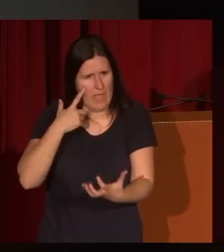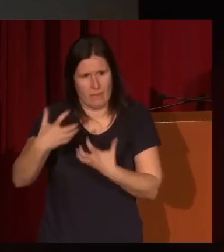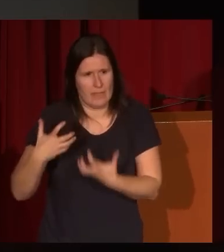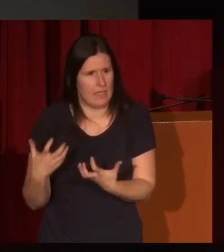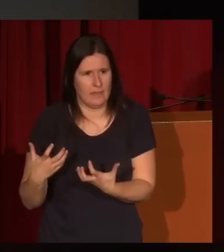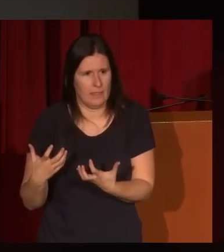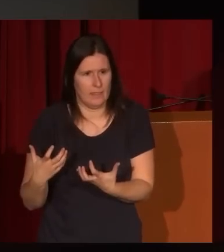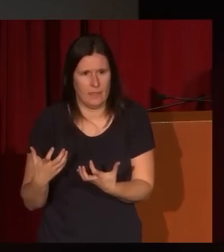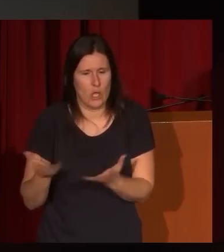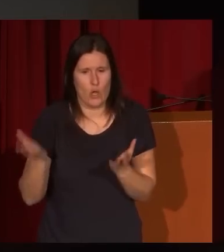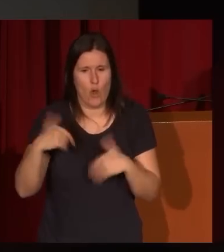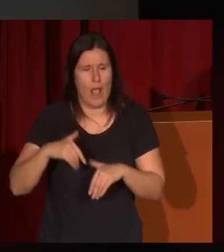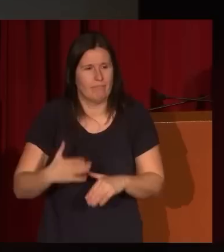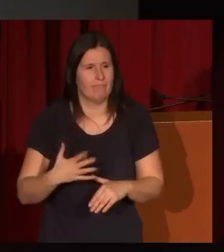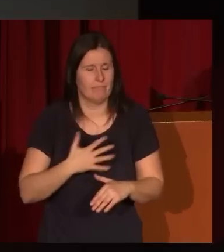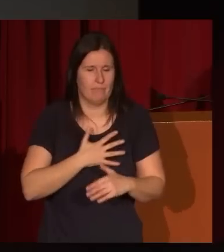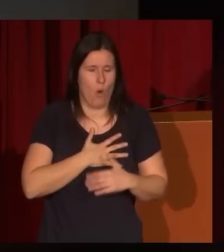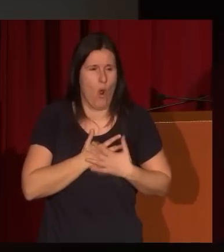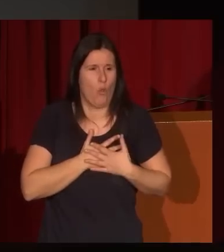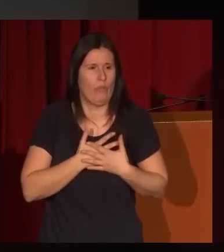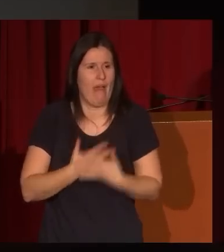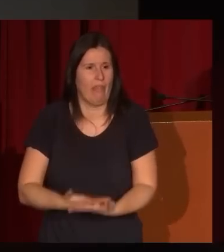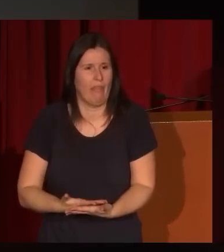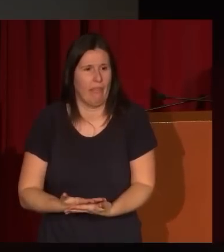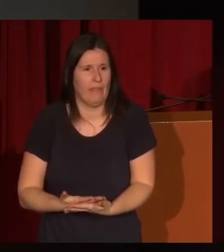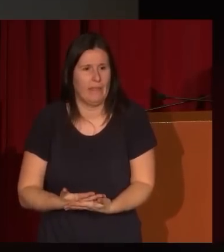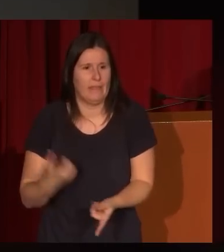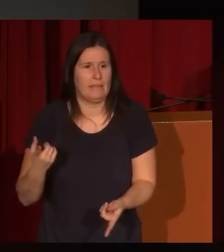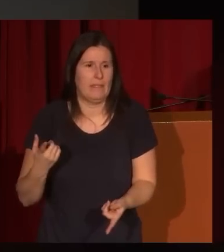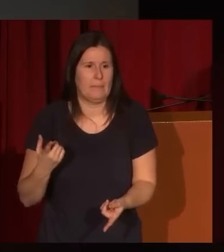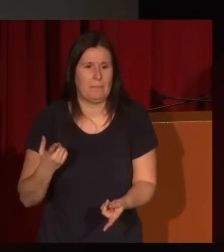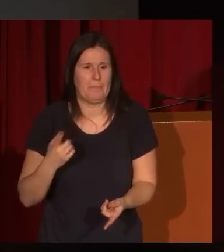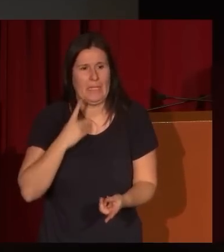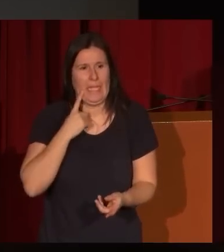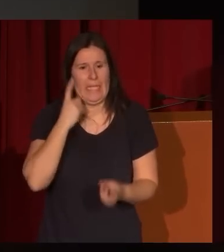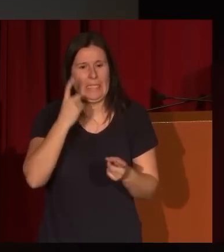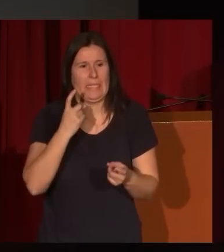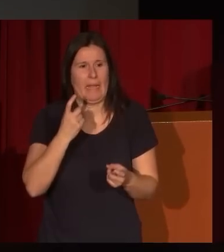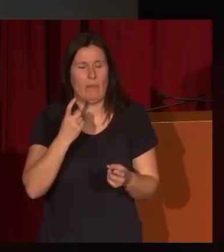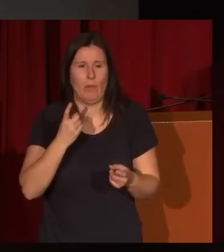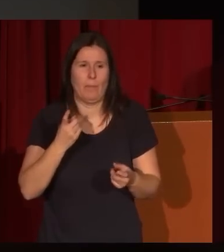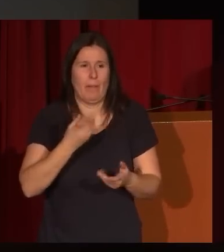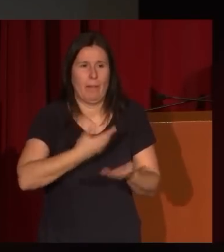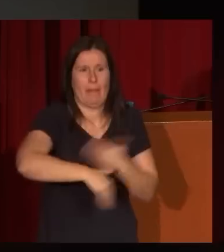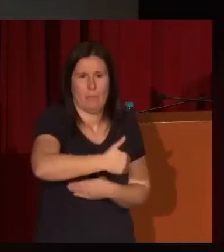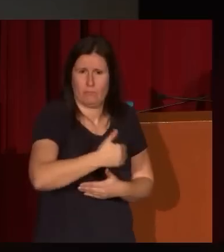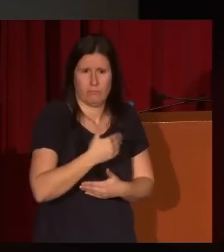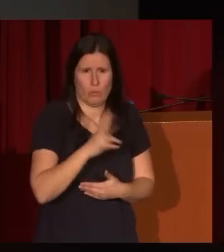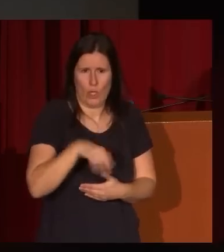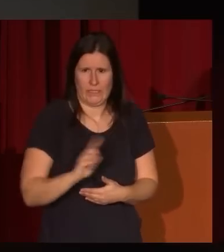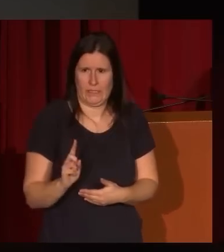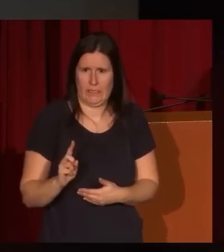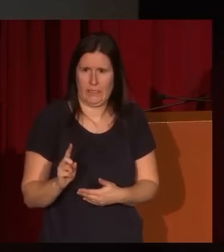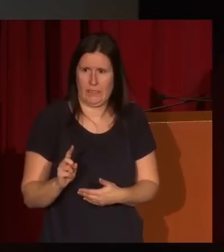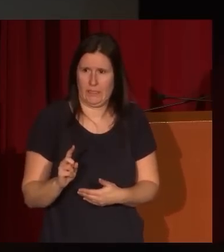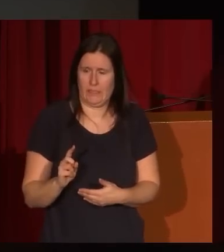que no hay ninguna voluntad de hacer pasar una cosa por la que no es. Pero ahí ven ustedes, frente